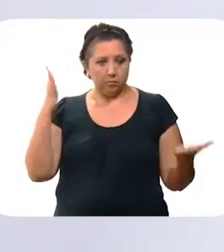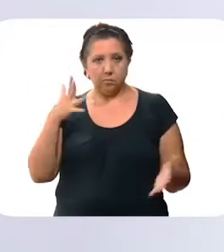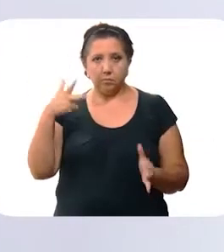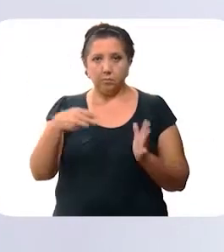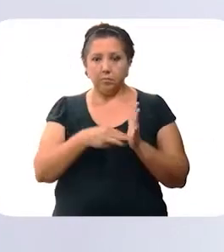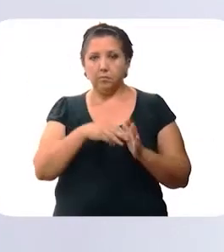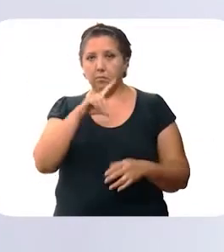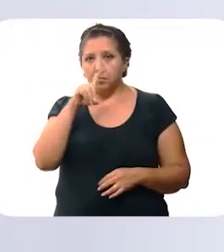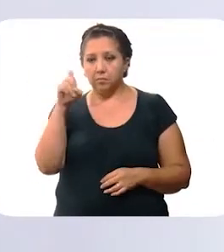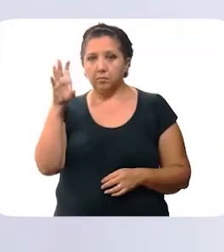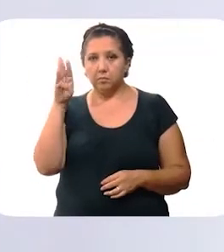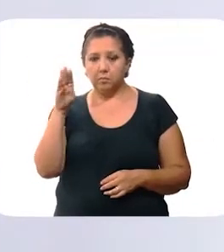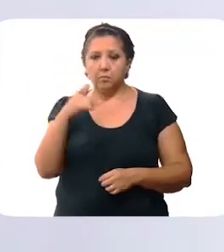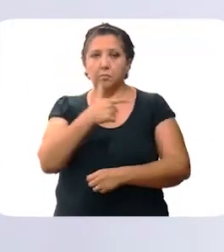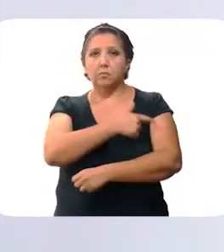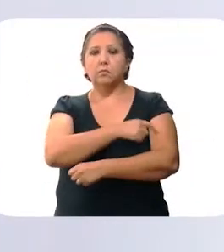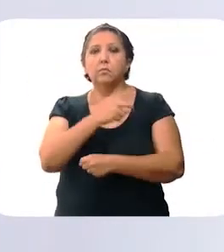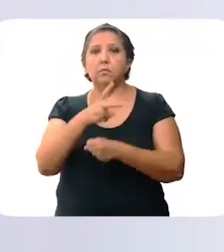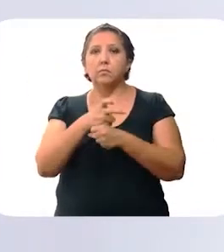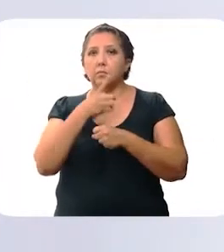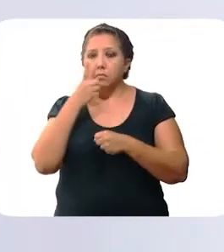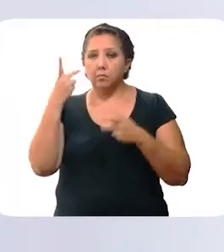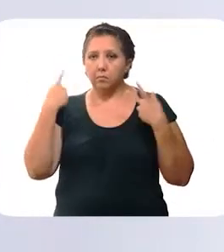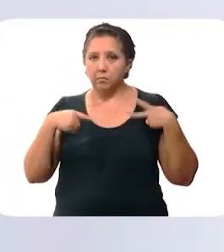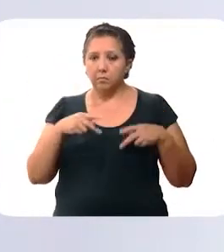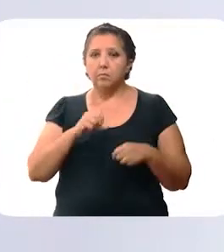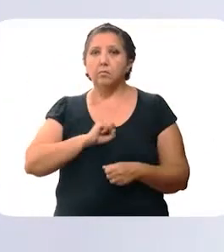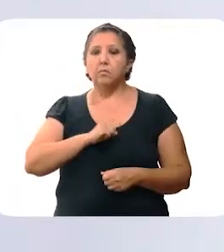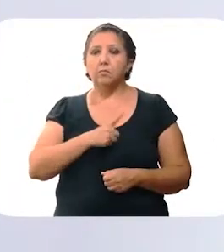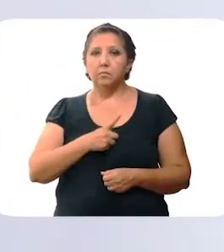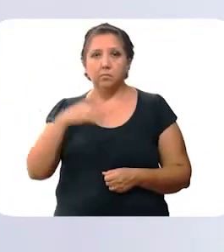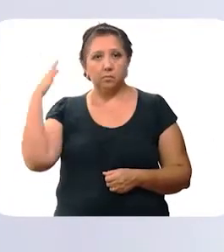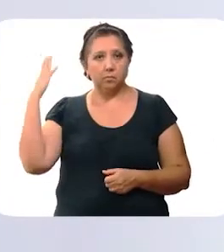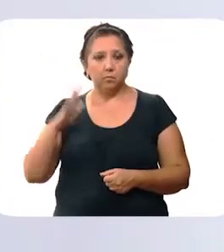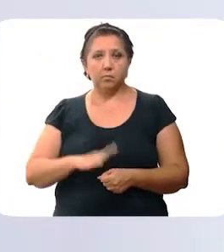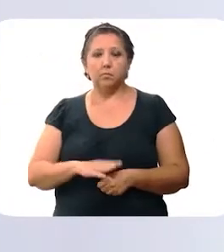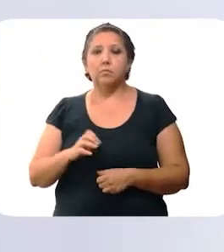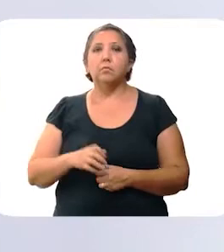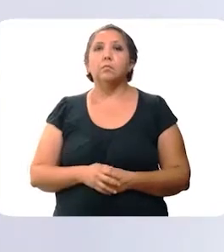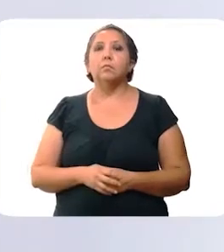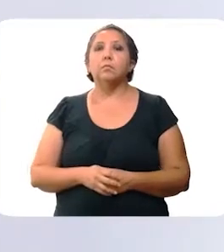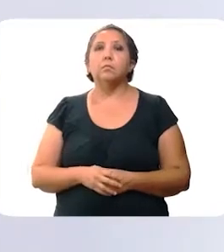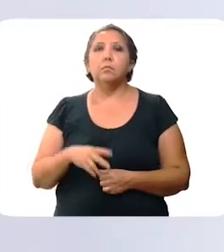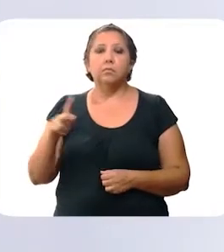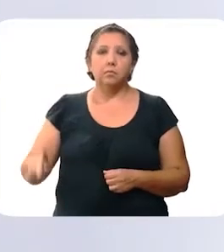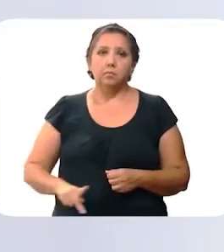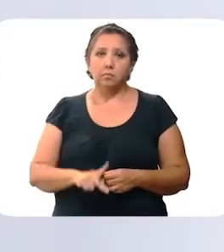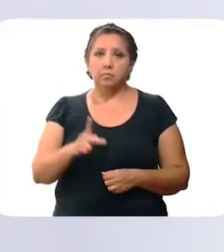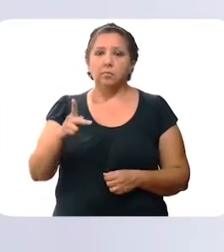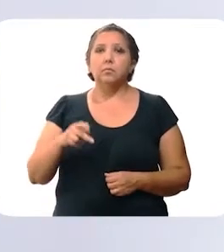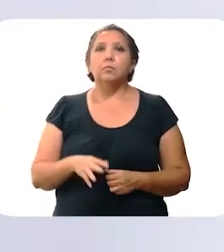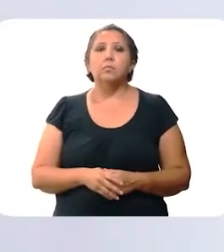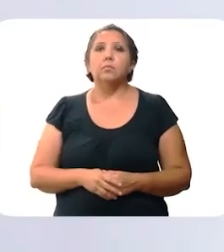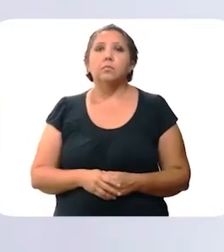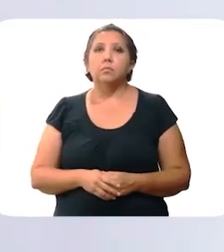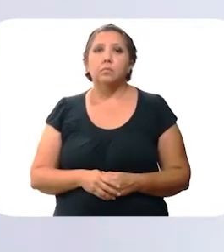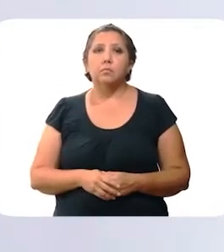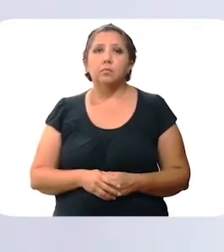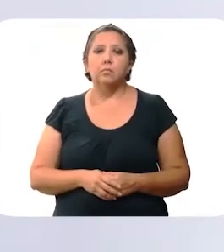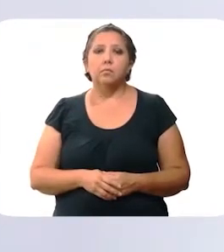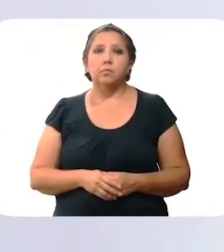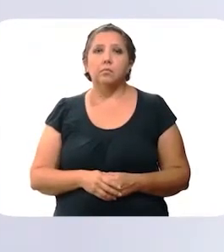de 8.190 vacunas para la segunda dosis al personal de salud y adultos mayores de municipios del interior del estado.